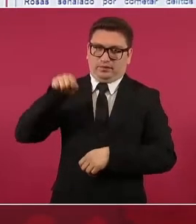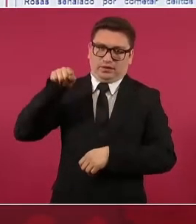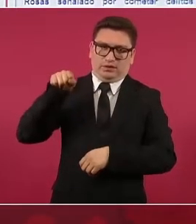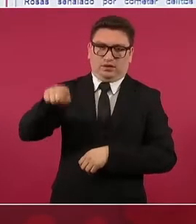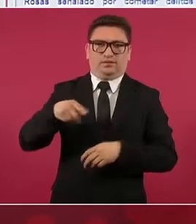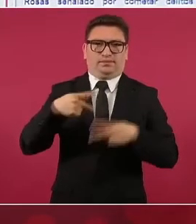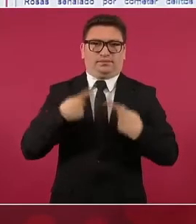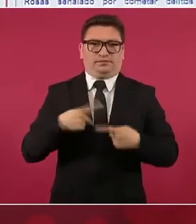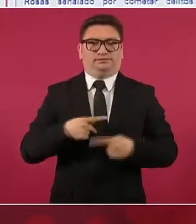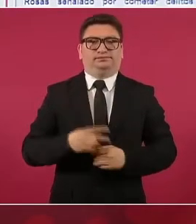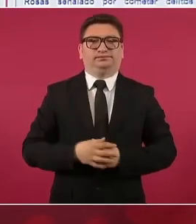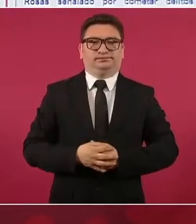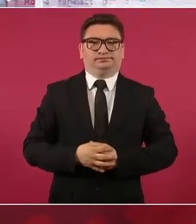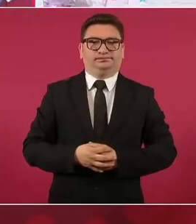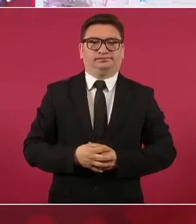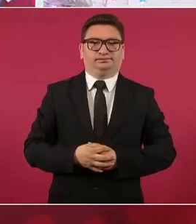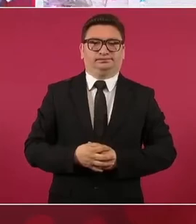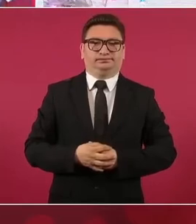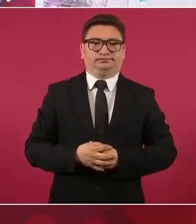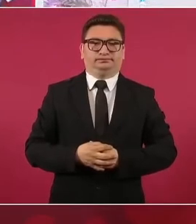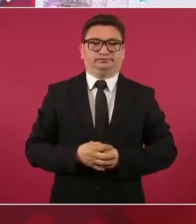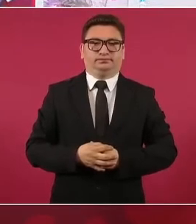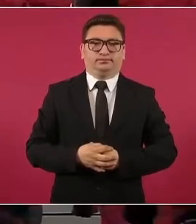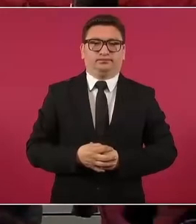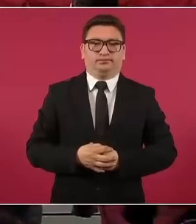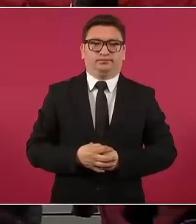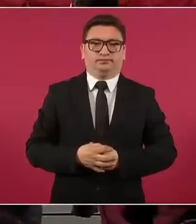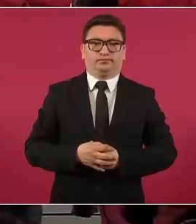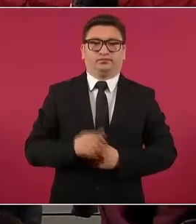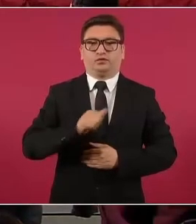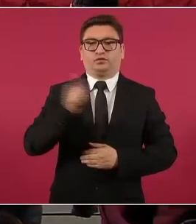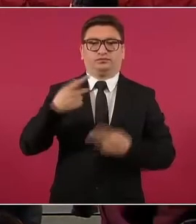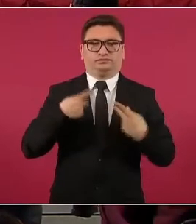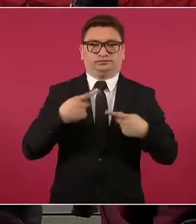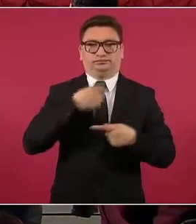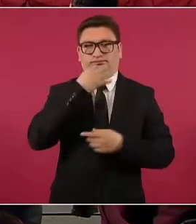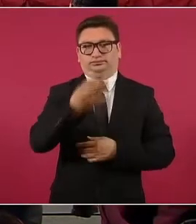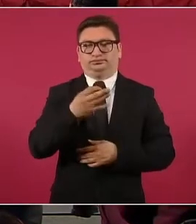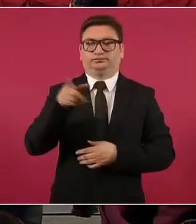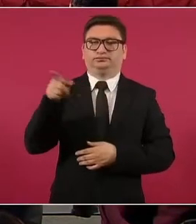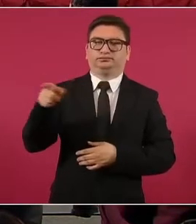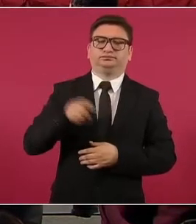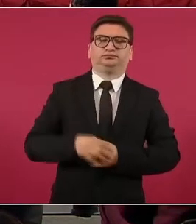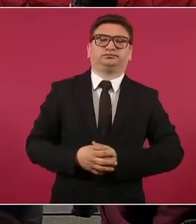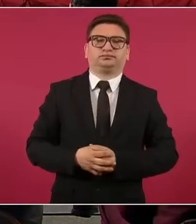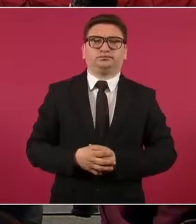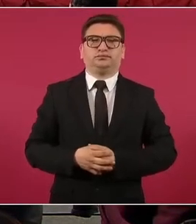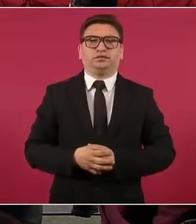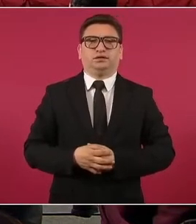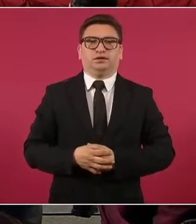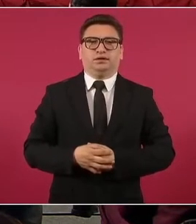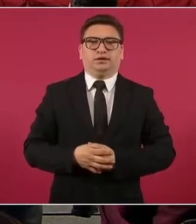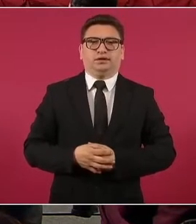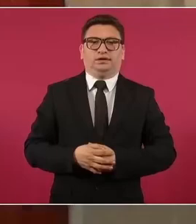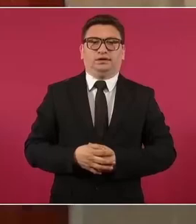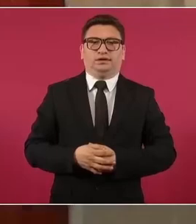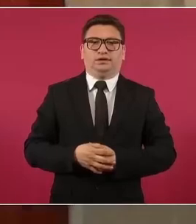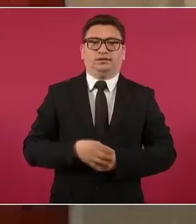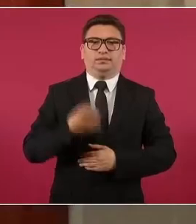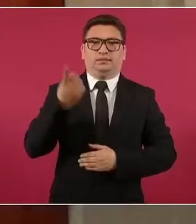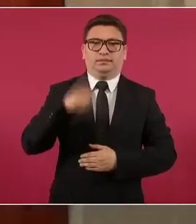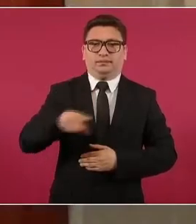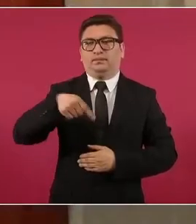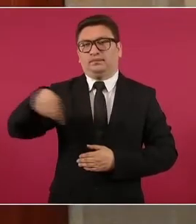persona. Siguiente. También informar de la ejecución de una orden de